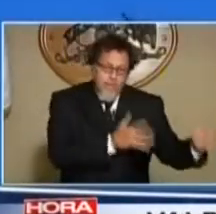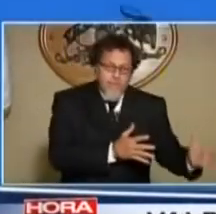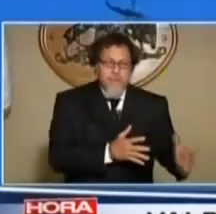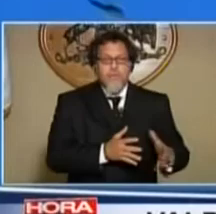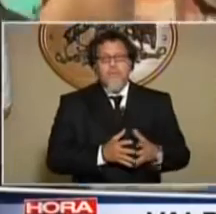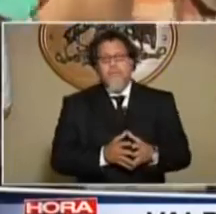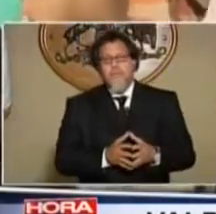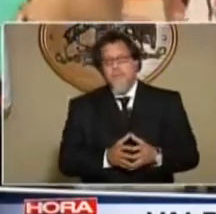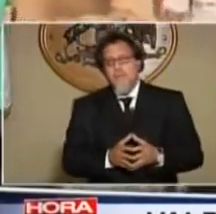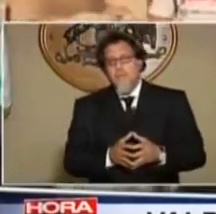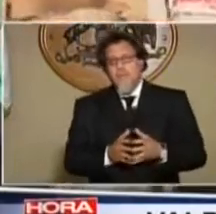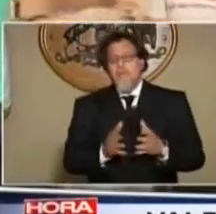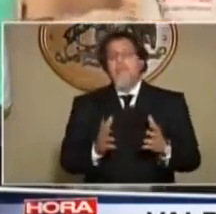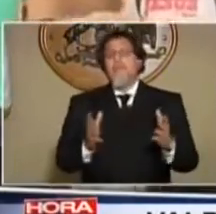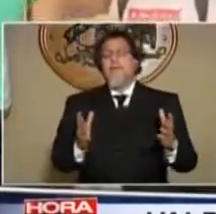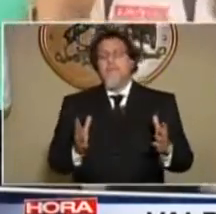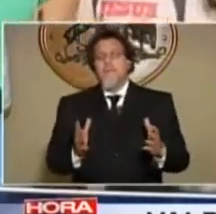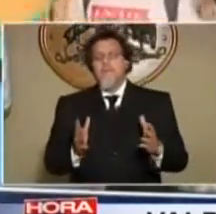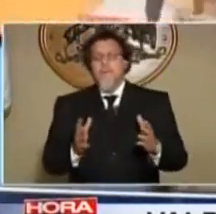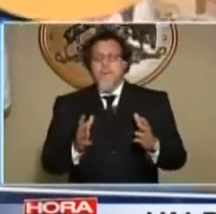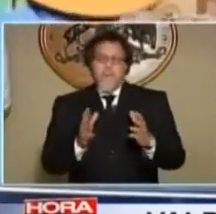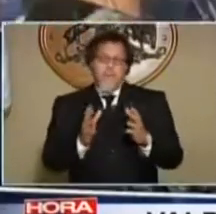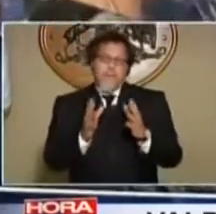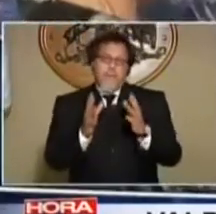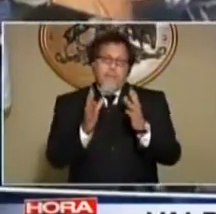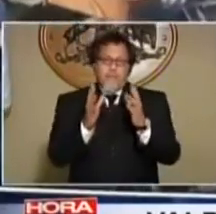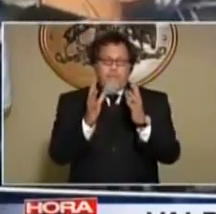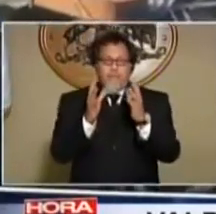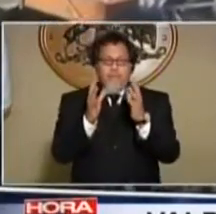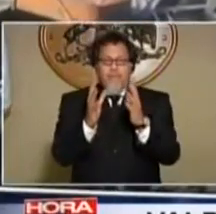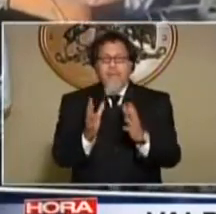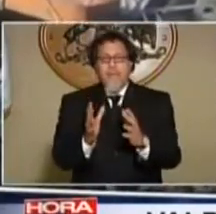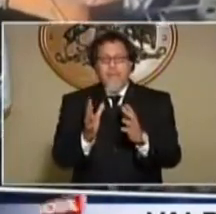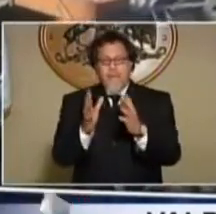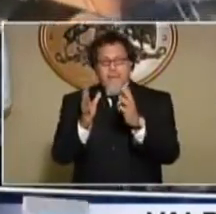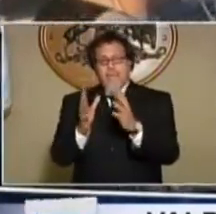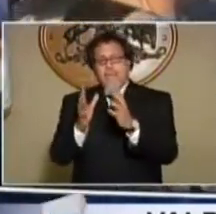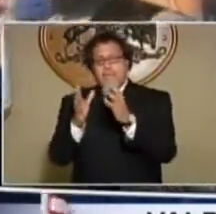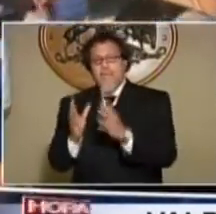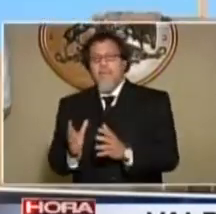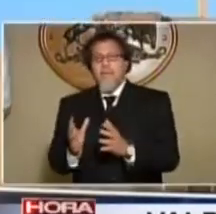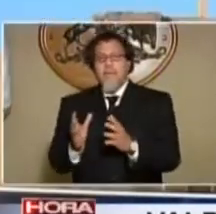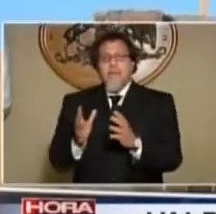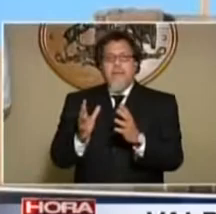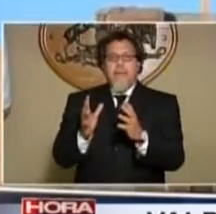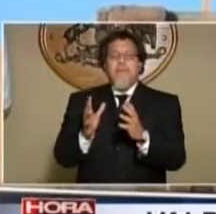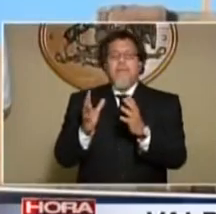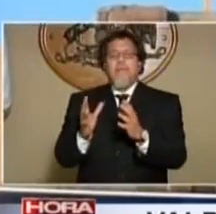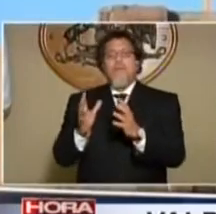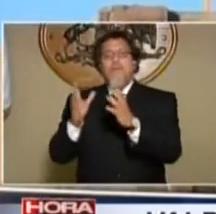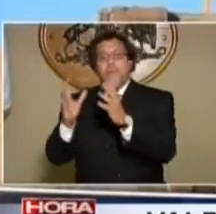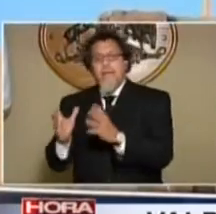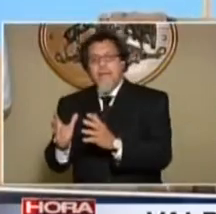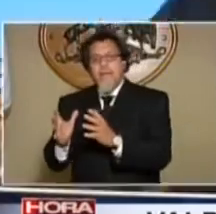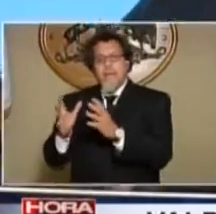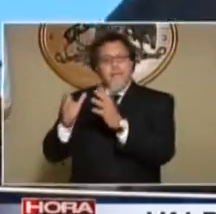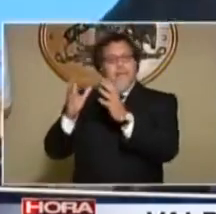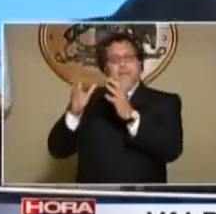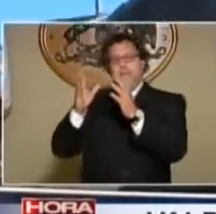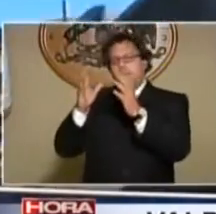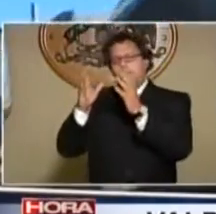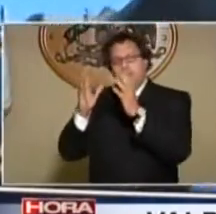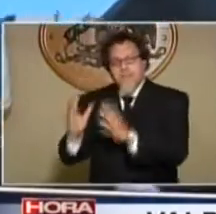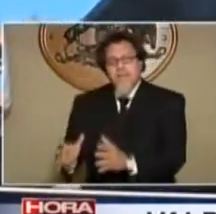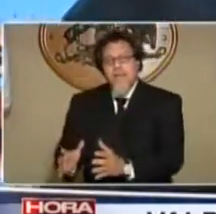el incendio, es tener un catastro de cuántas propiedades, casas, viviendas, eran en terrenos regulares,